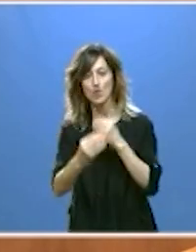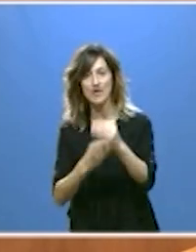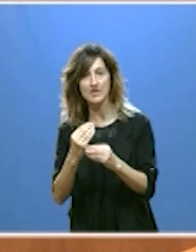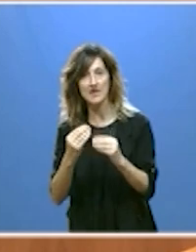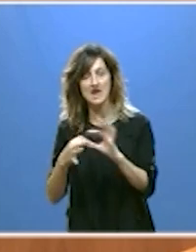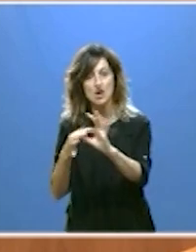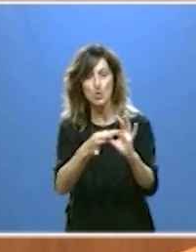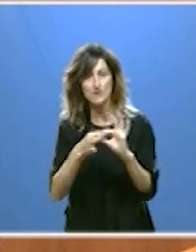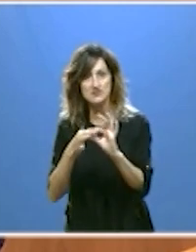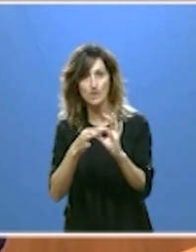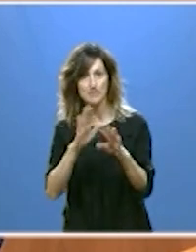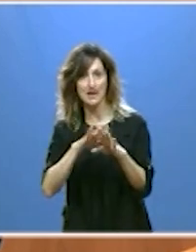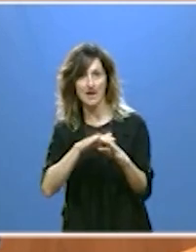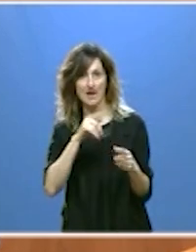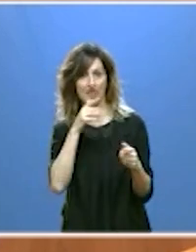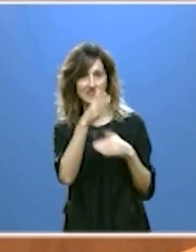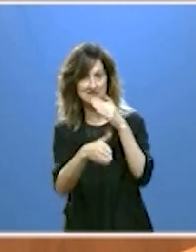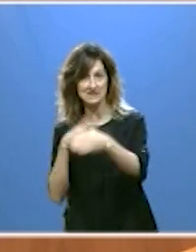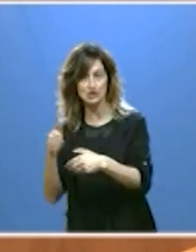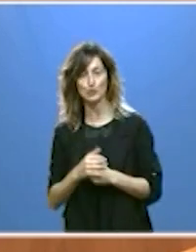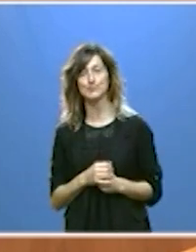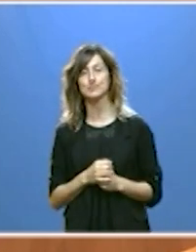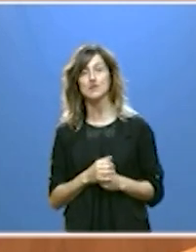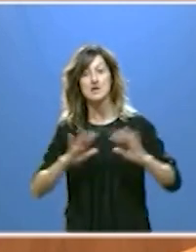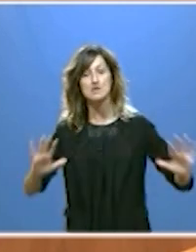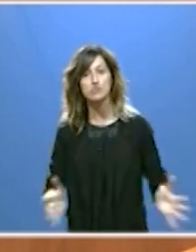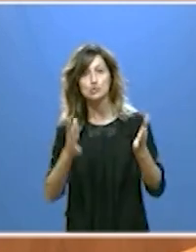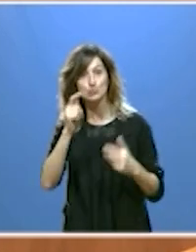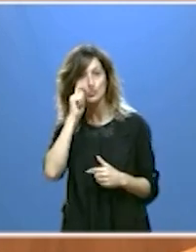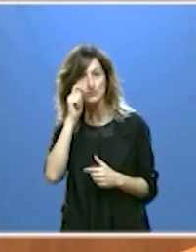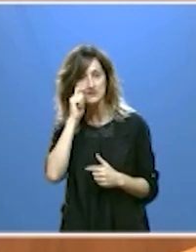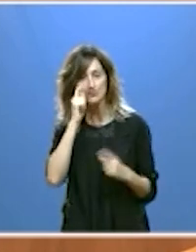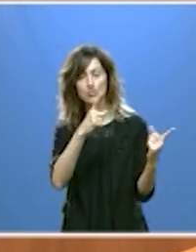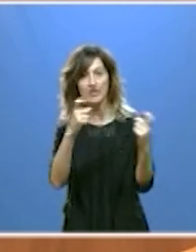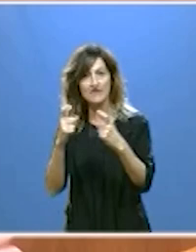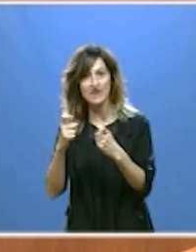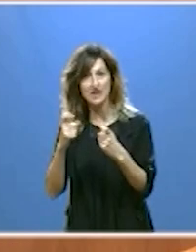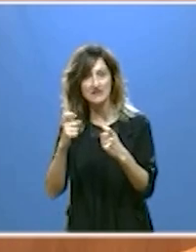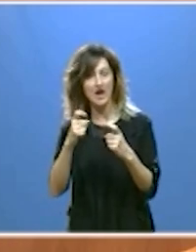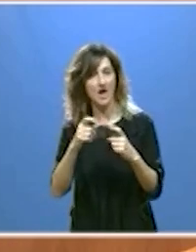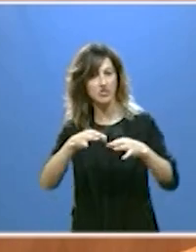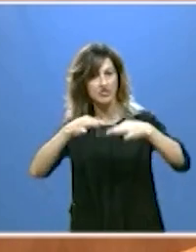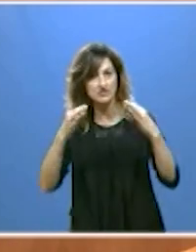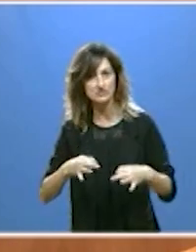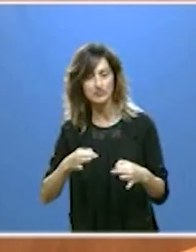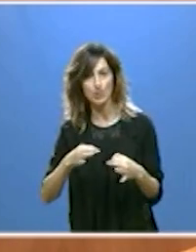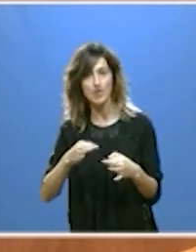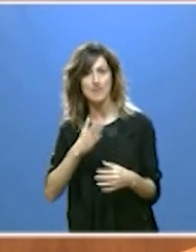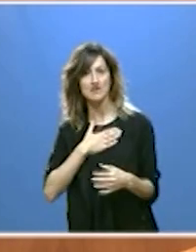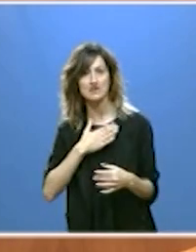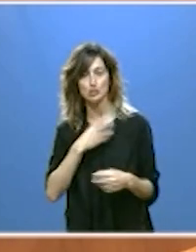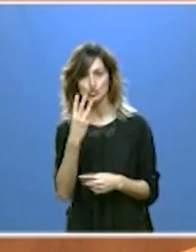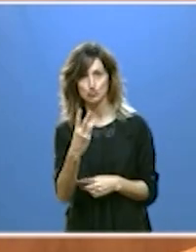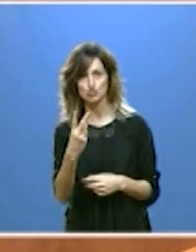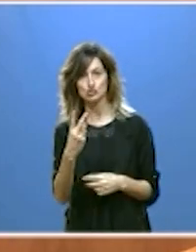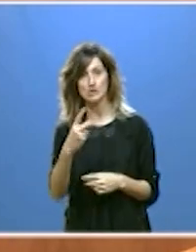cohesión de destinos. Para el impulso turístico son necesarios decisivos dos grandes patrimonios